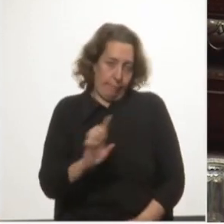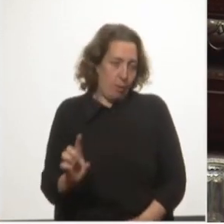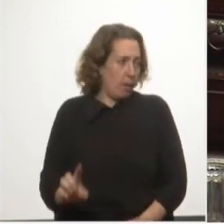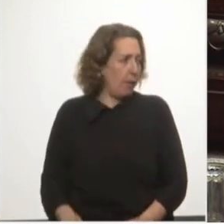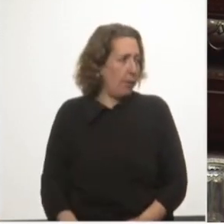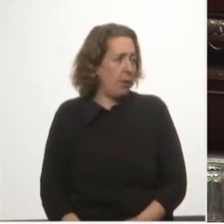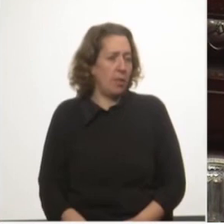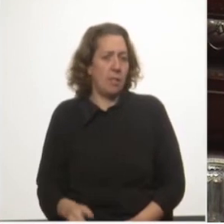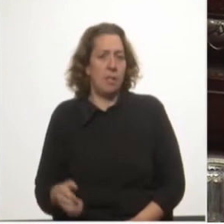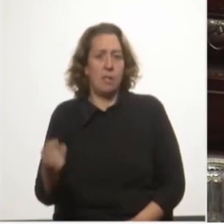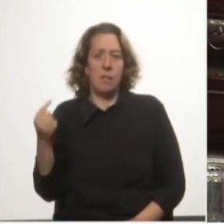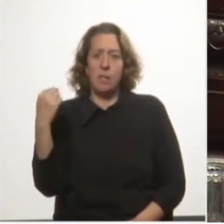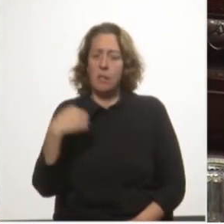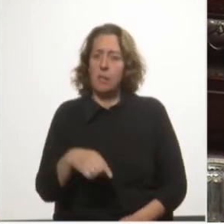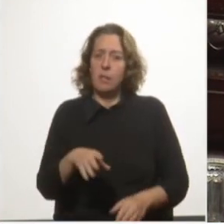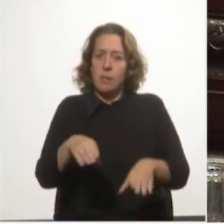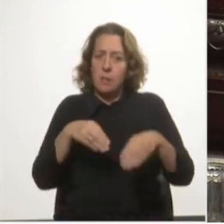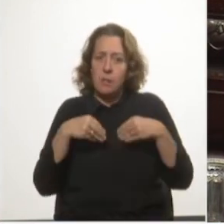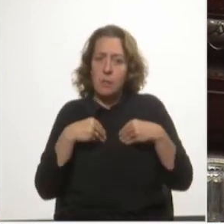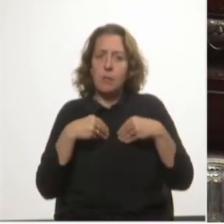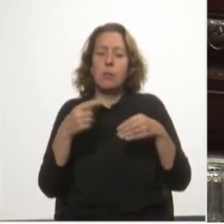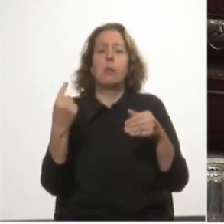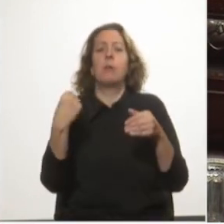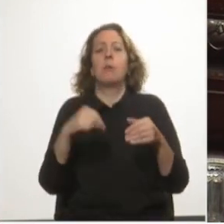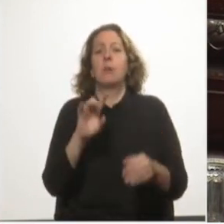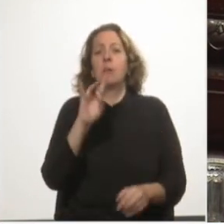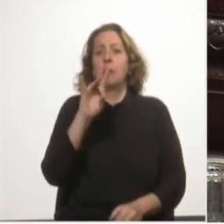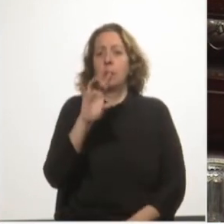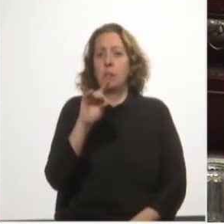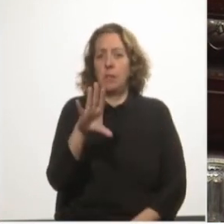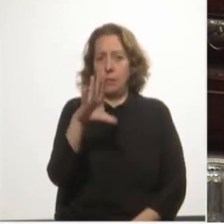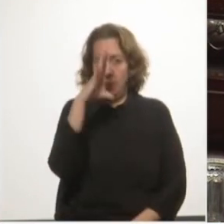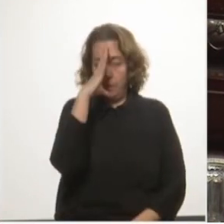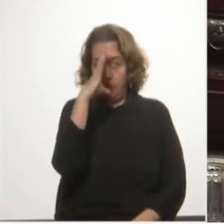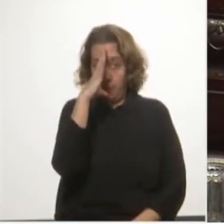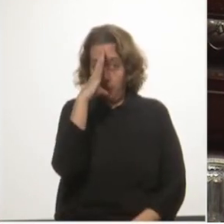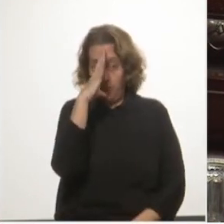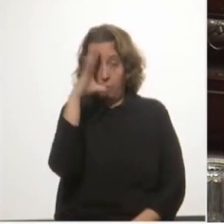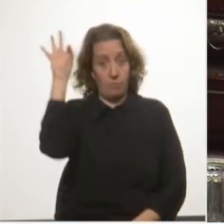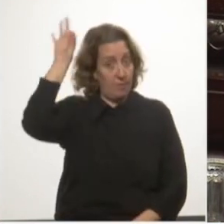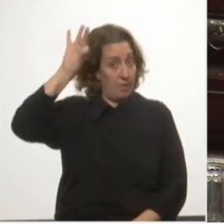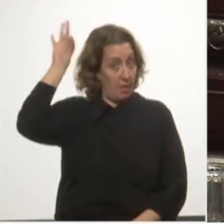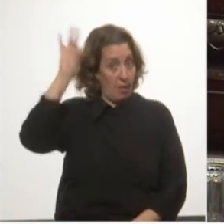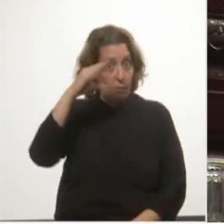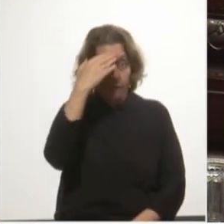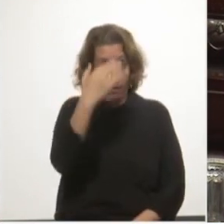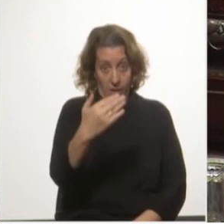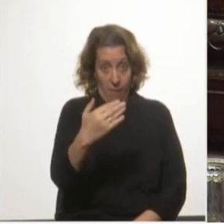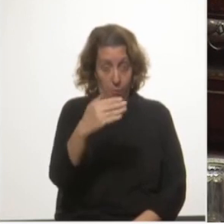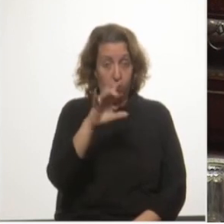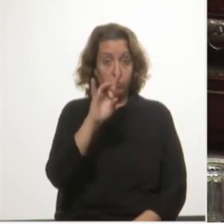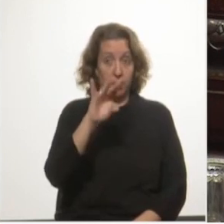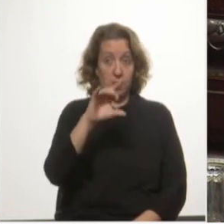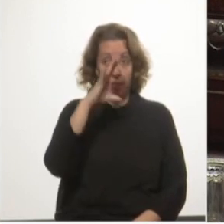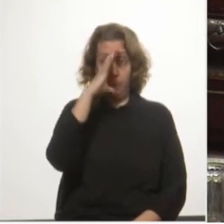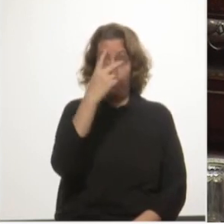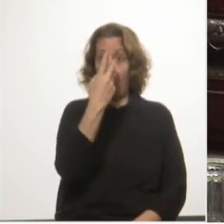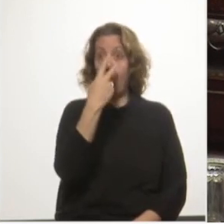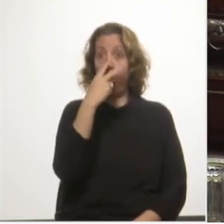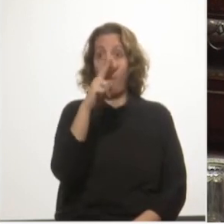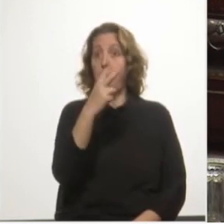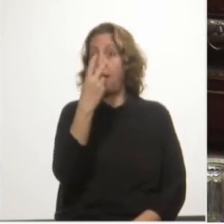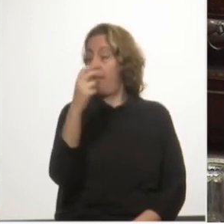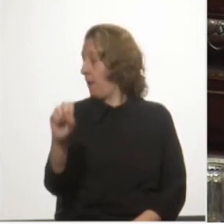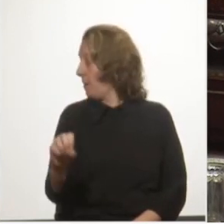Cuando asumimos como senadores del Frente Amplio el 15 de febrero del 2020, sabíamos que una parte importante